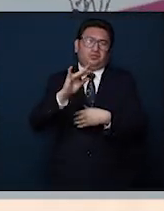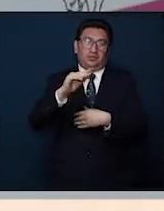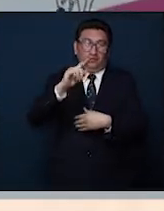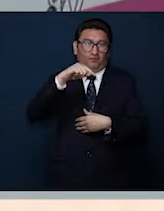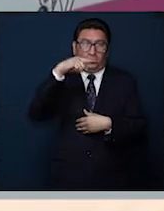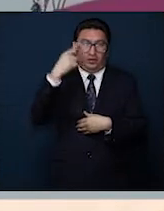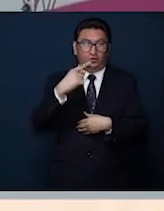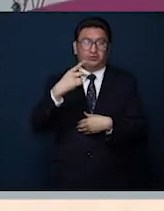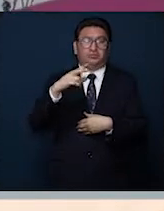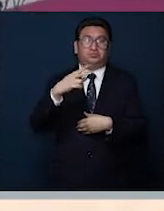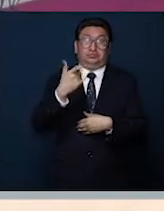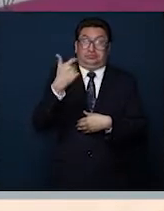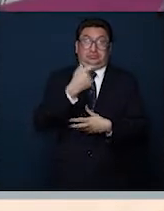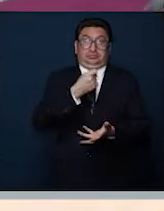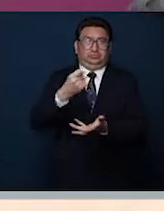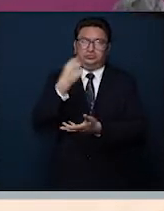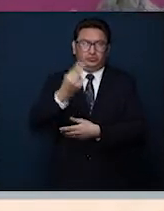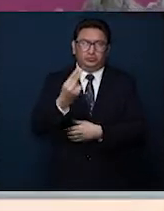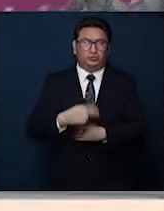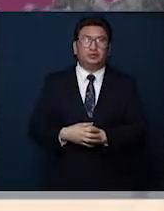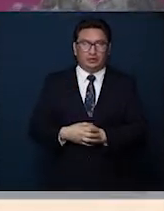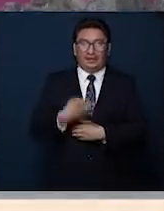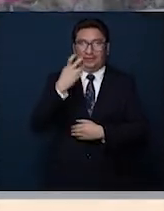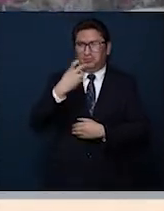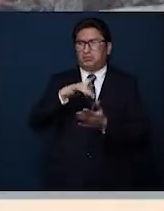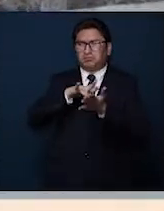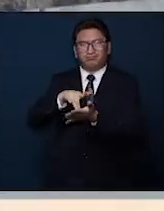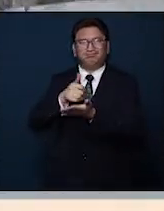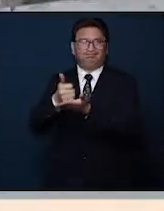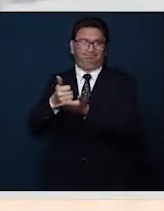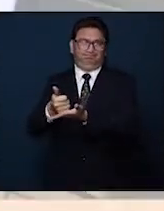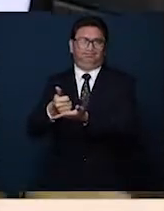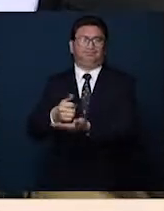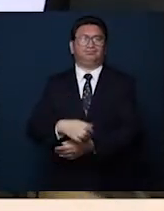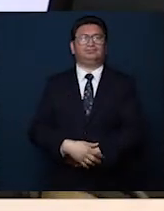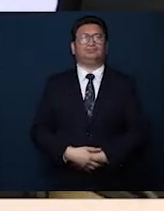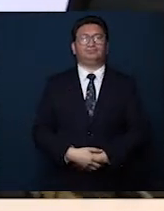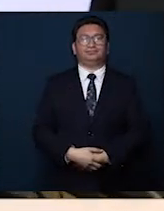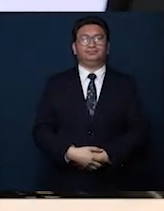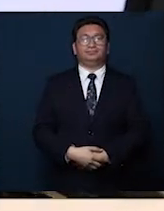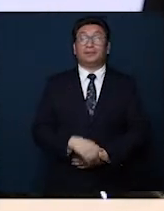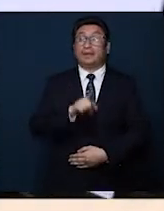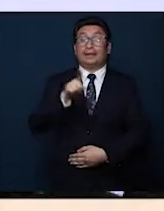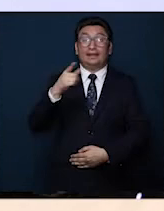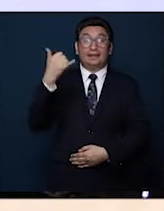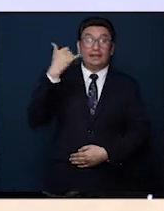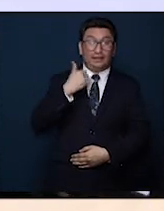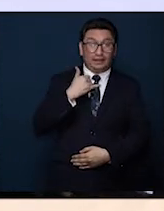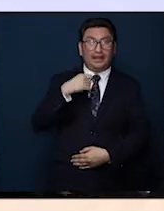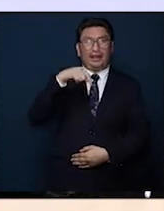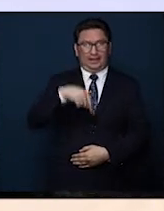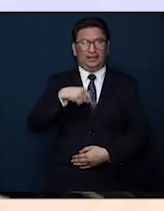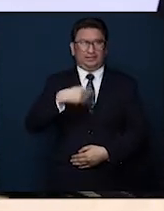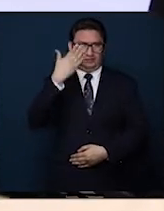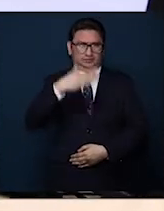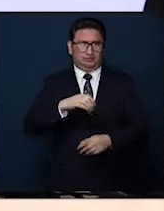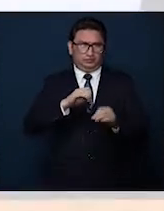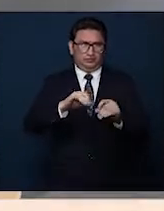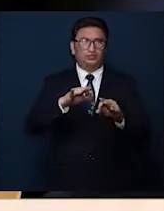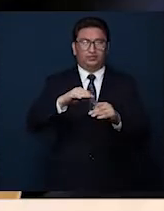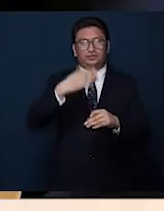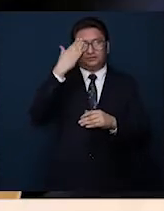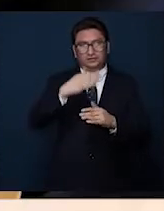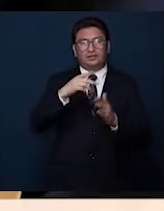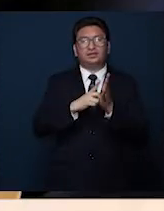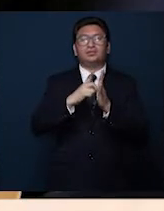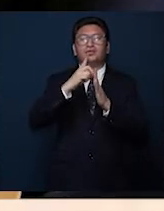necesitan presupuesto y con esto los vamos ayudando. Nos llaman por teléfono aquí al departamento de